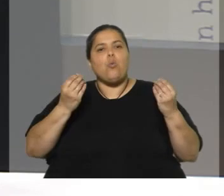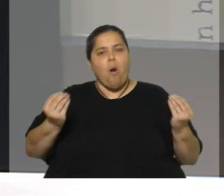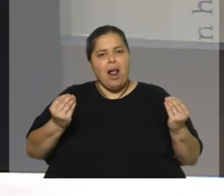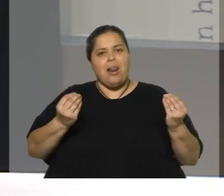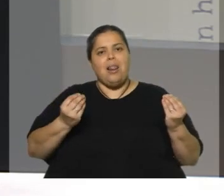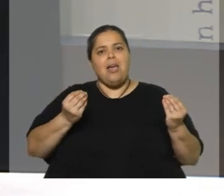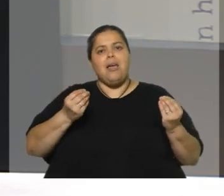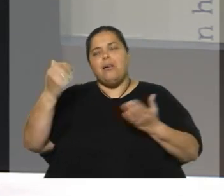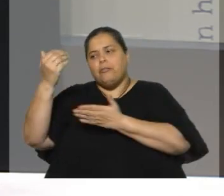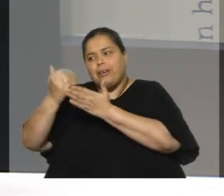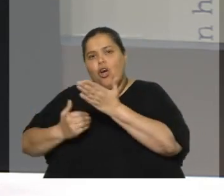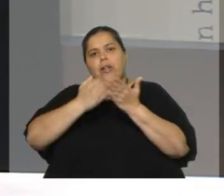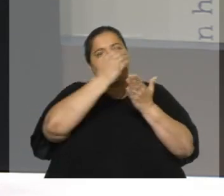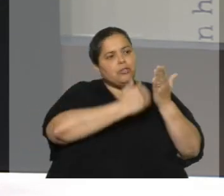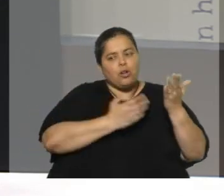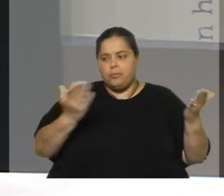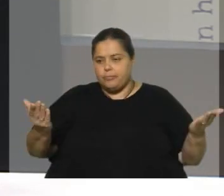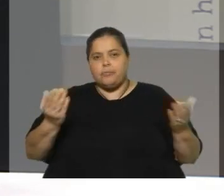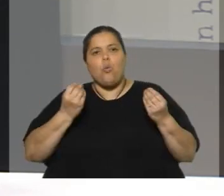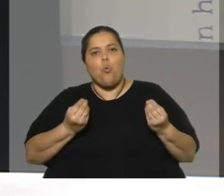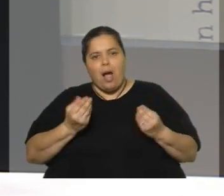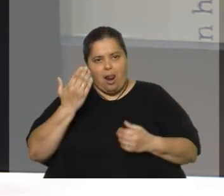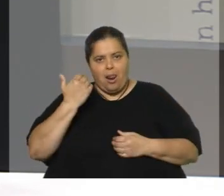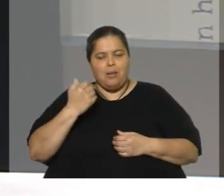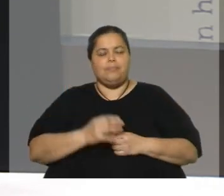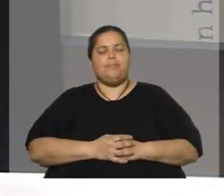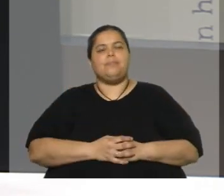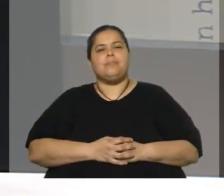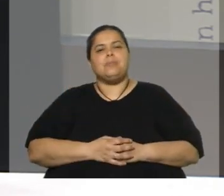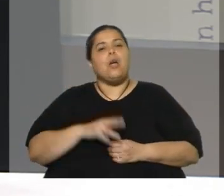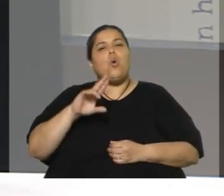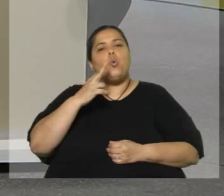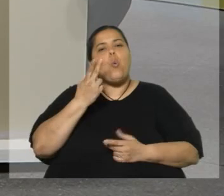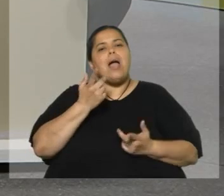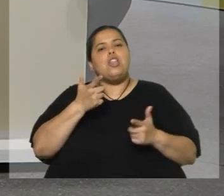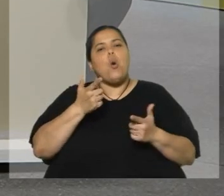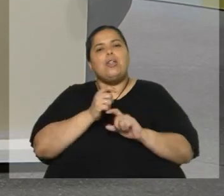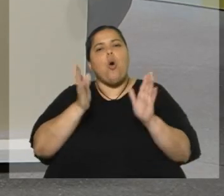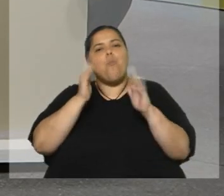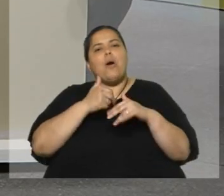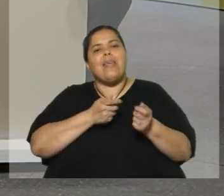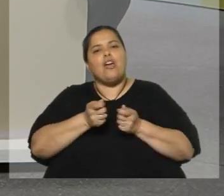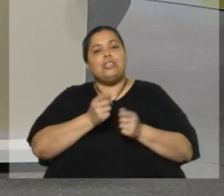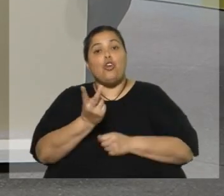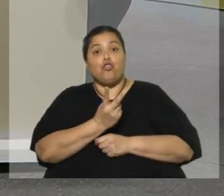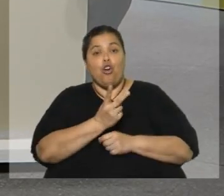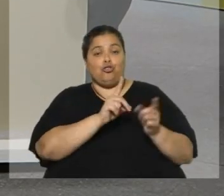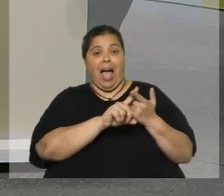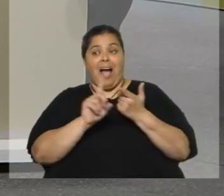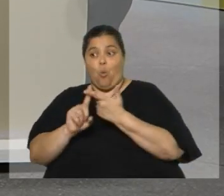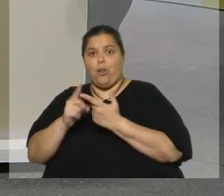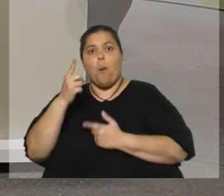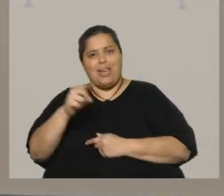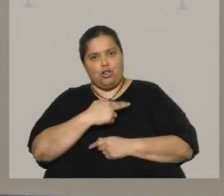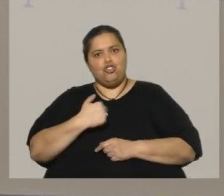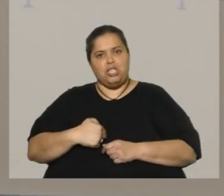están hoy presentes que no estaban hace un tiempo atrás. Claro. Pero sí que Uruguay no tiene capacidad para negociar dos en paralelo, pero China le marca también los